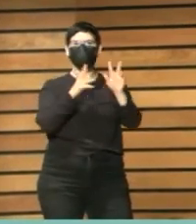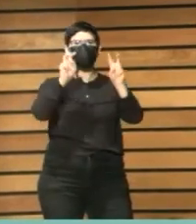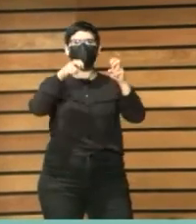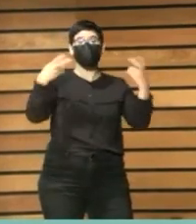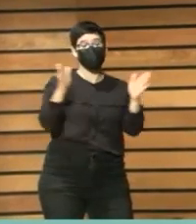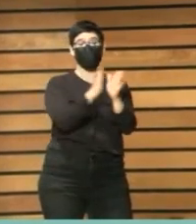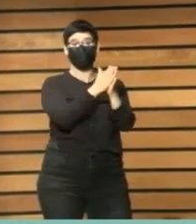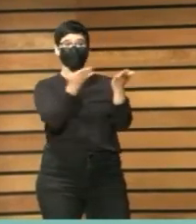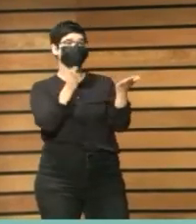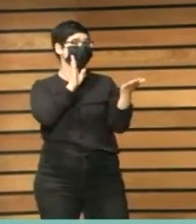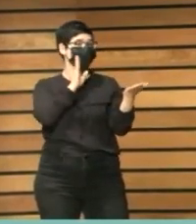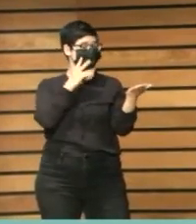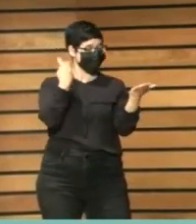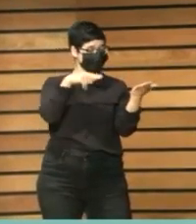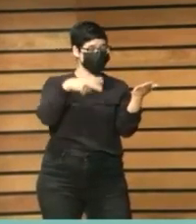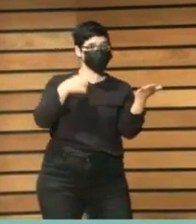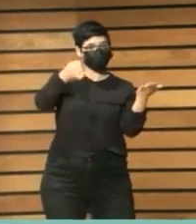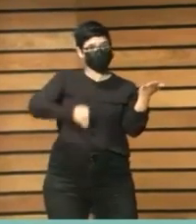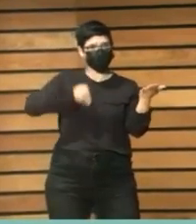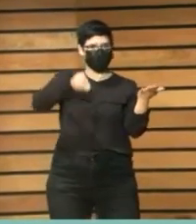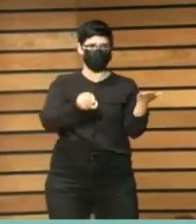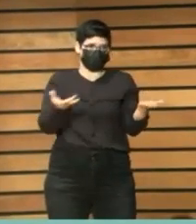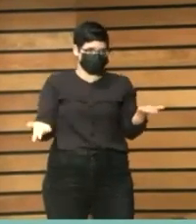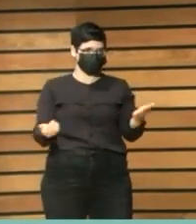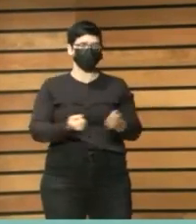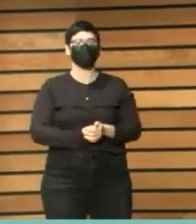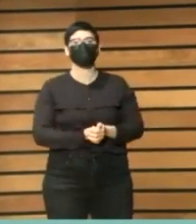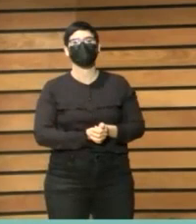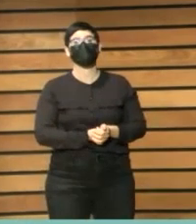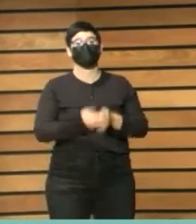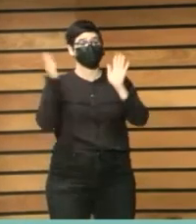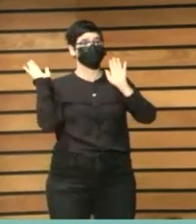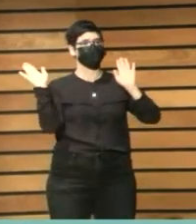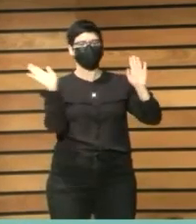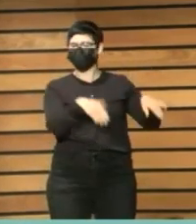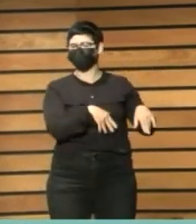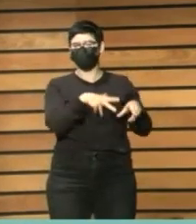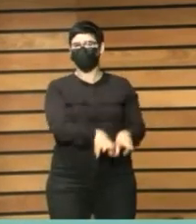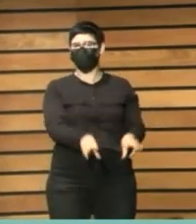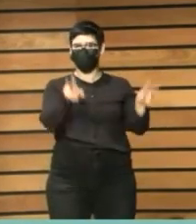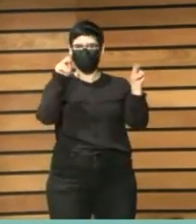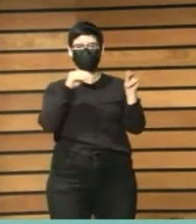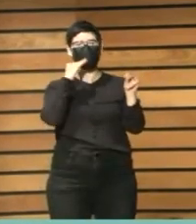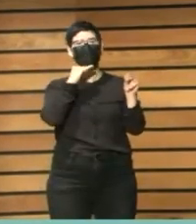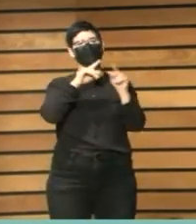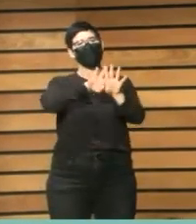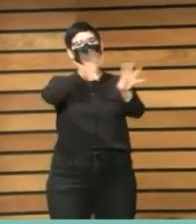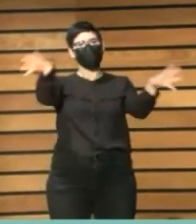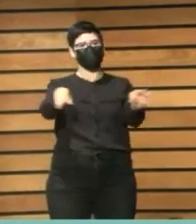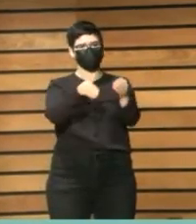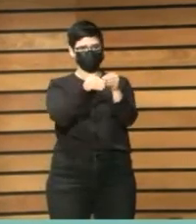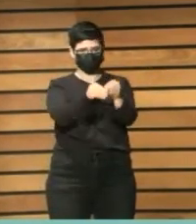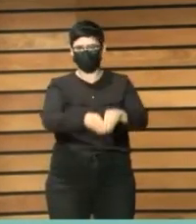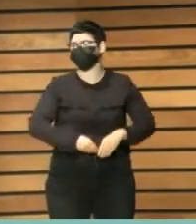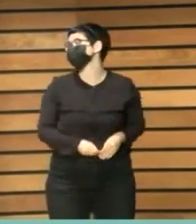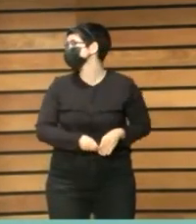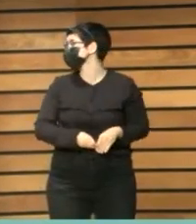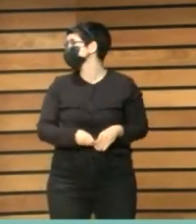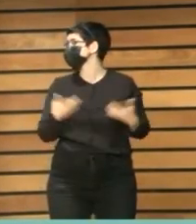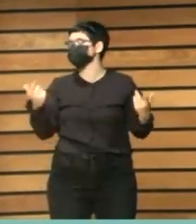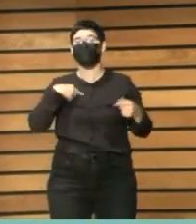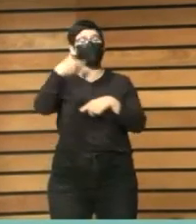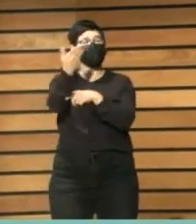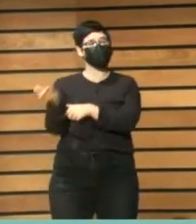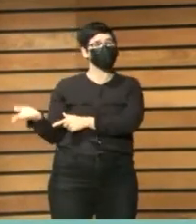leído. Y ya para finalizar, algunas conclusiones. me he permitido proponer